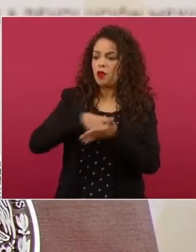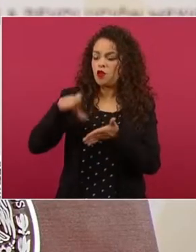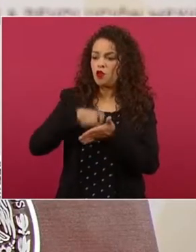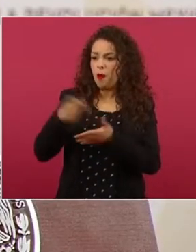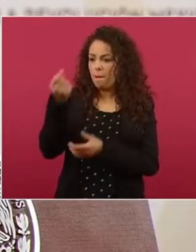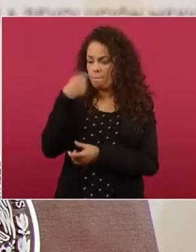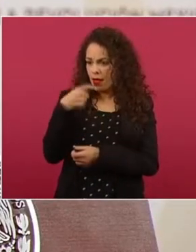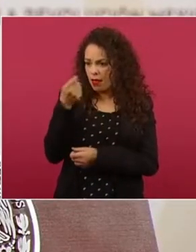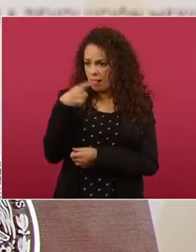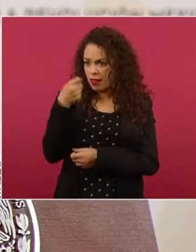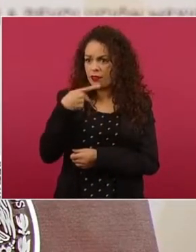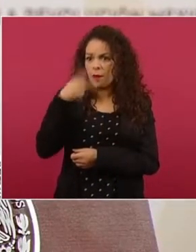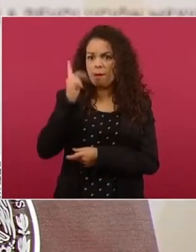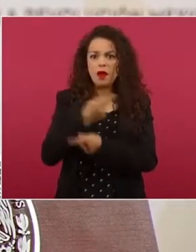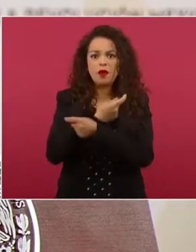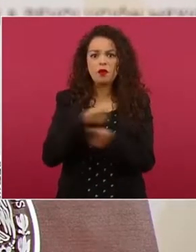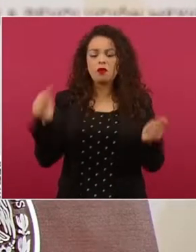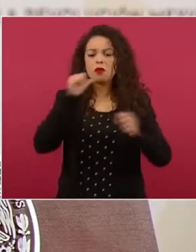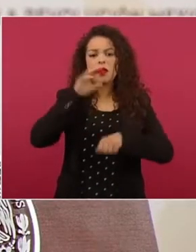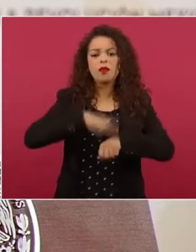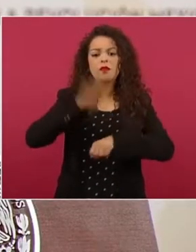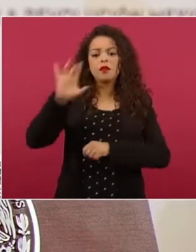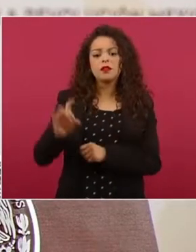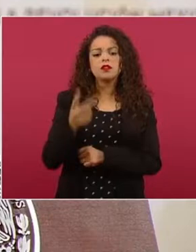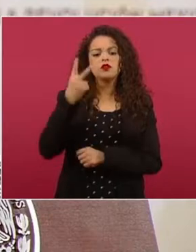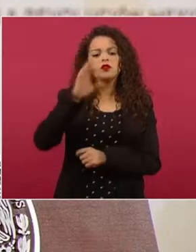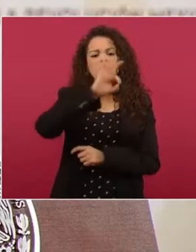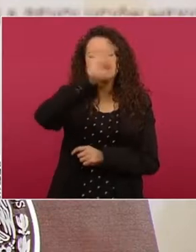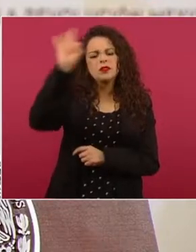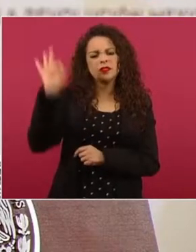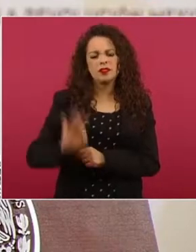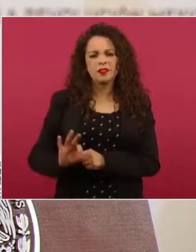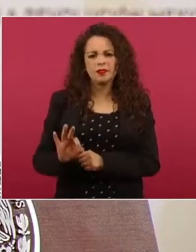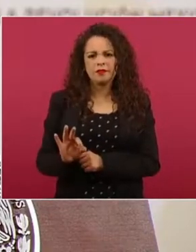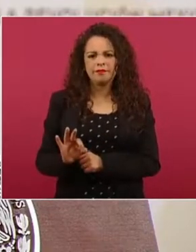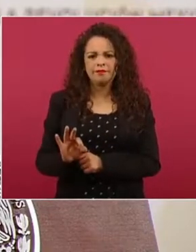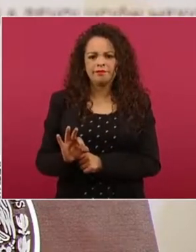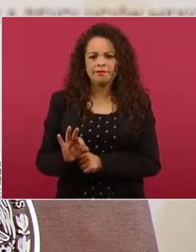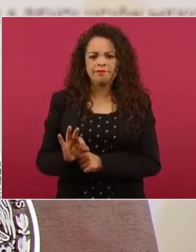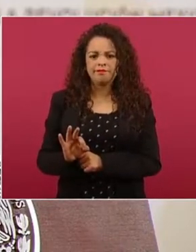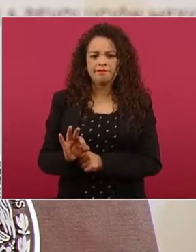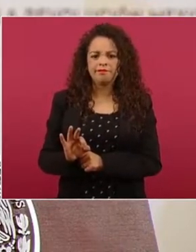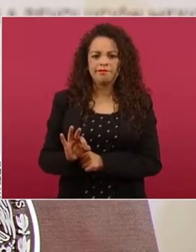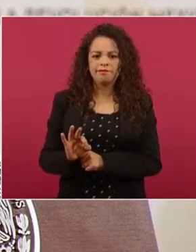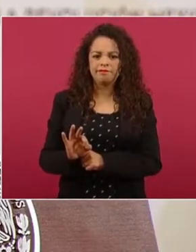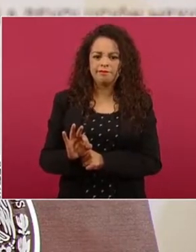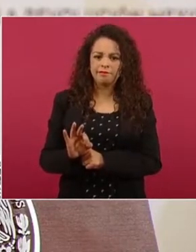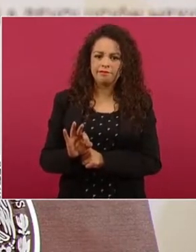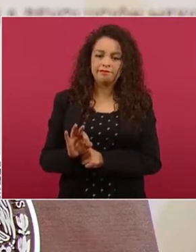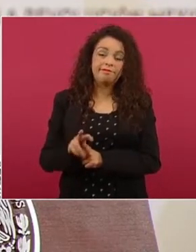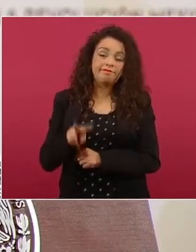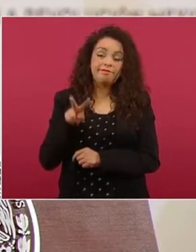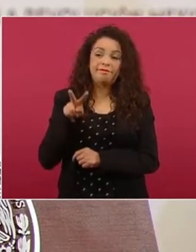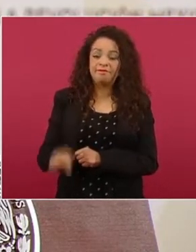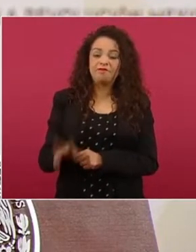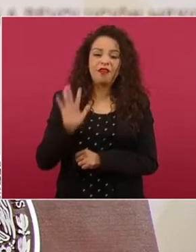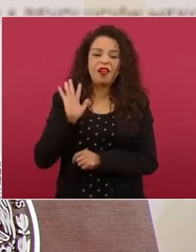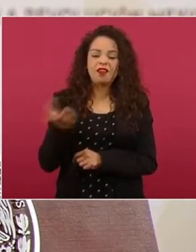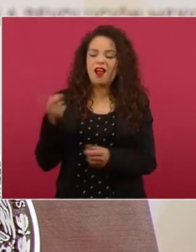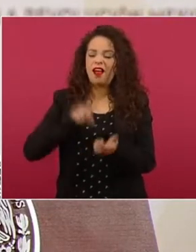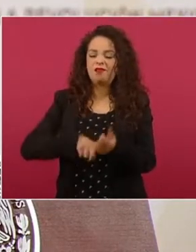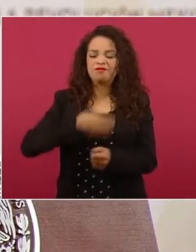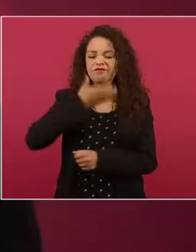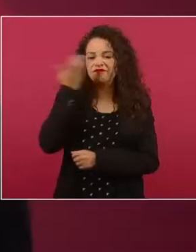distribuye 32 por ciento. En la que, como ya es costumbre en este medio, asegura que de